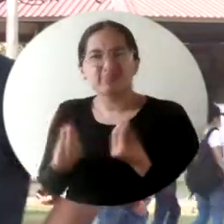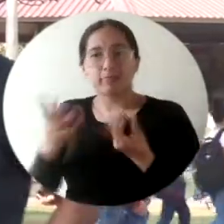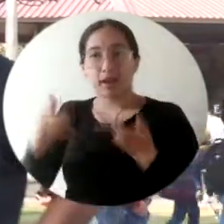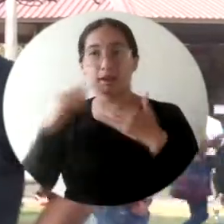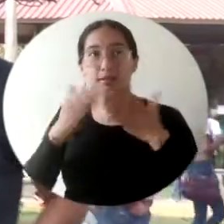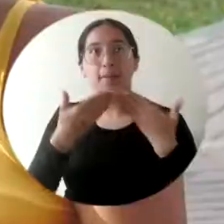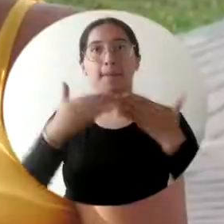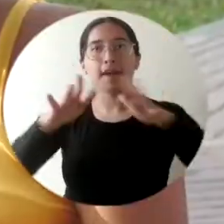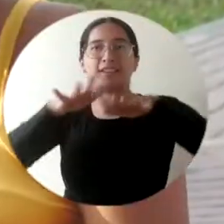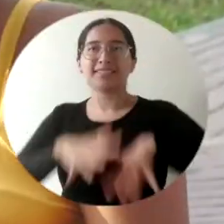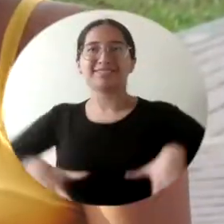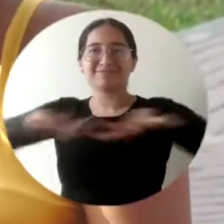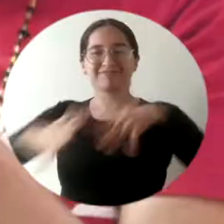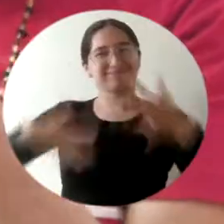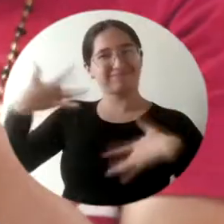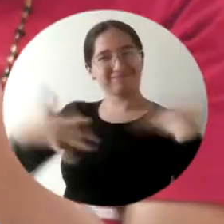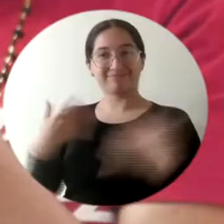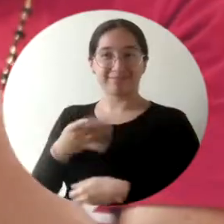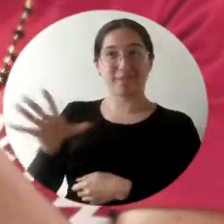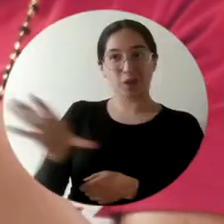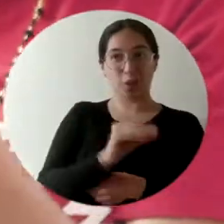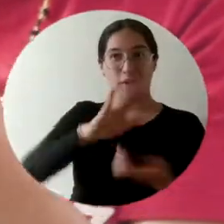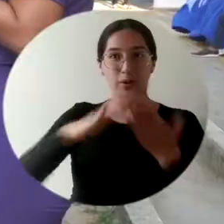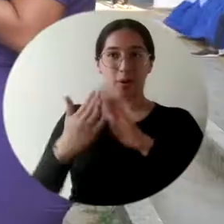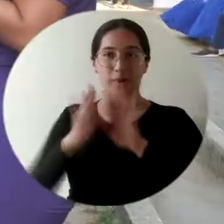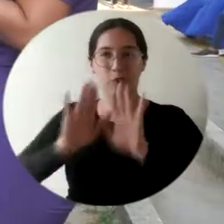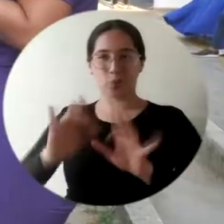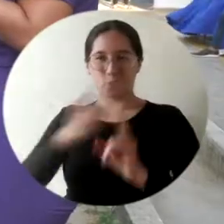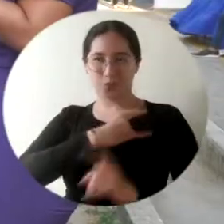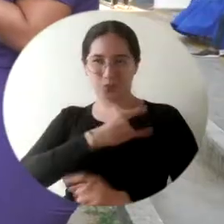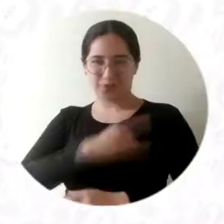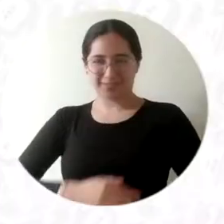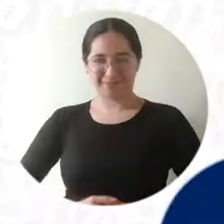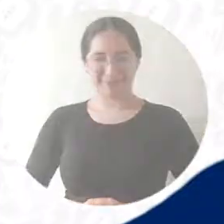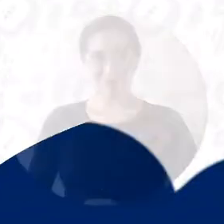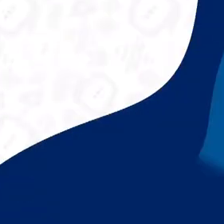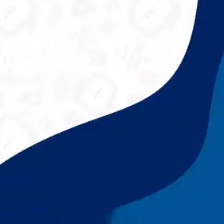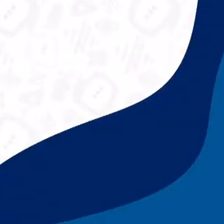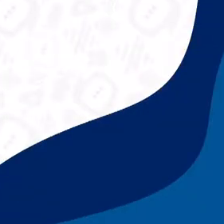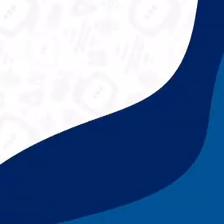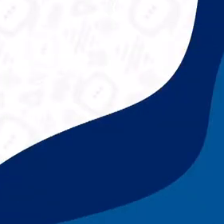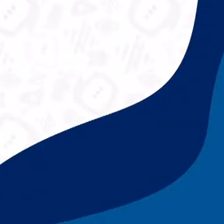que consiste en abrir espacios de esparcimiento para toda la comunidad universitaria.